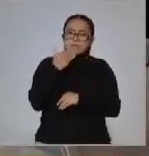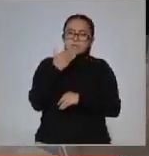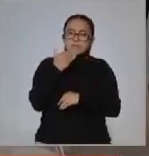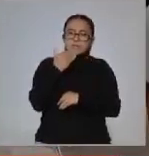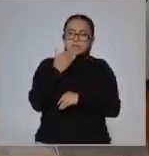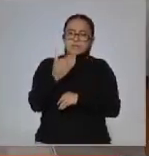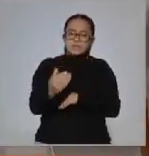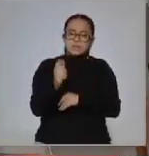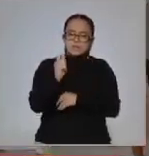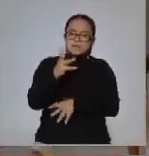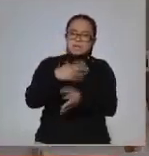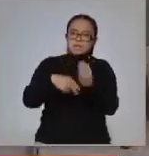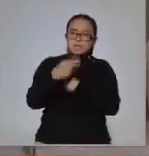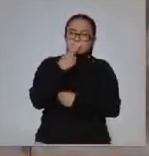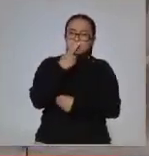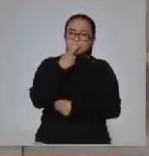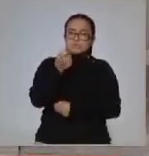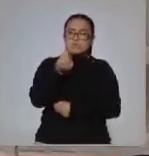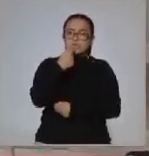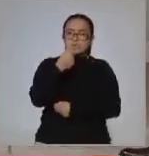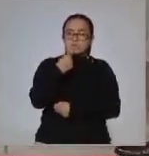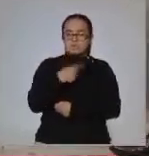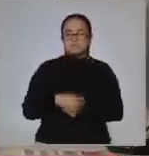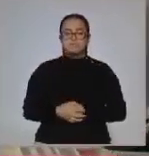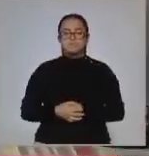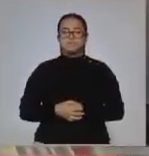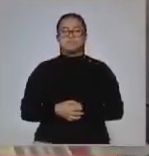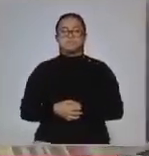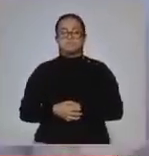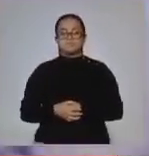acerca de esta alternativa. Vamos a escuchar la cápsula.